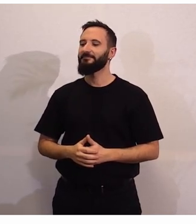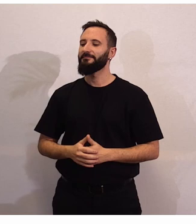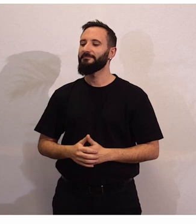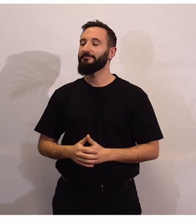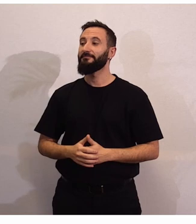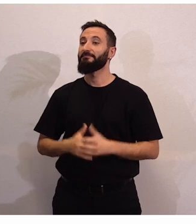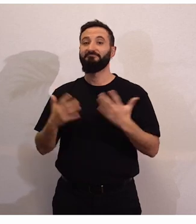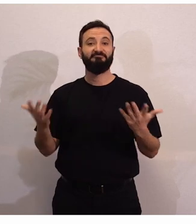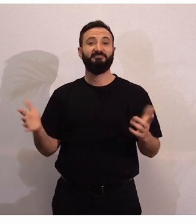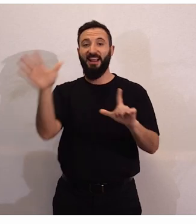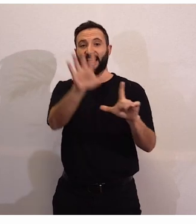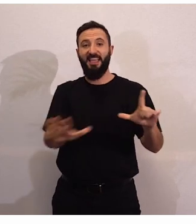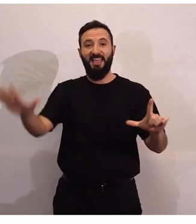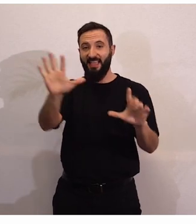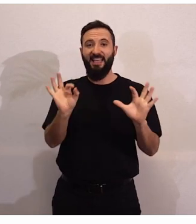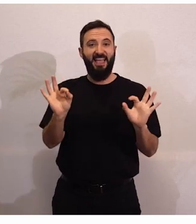Pues esto es que hay.